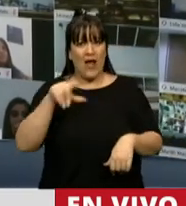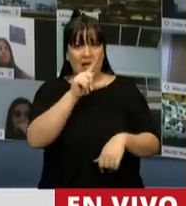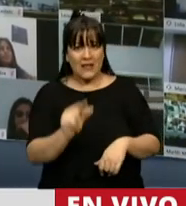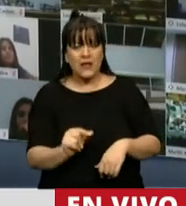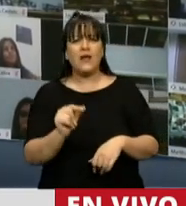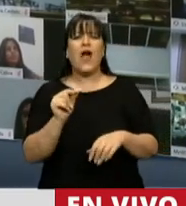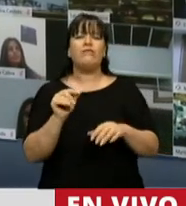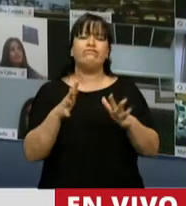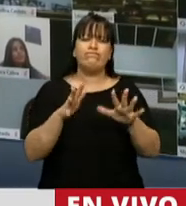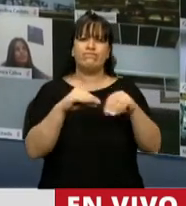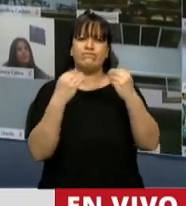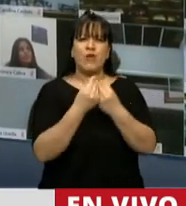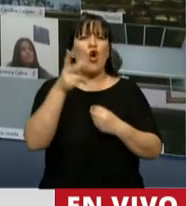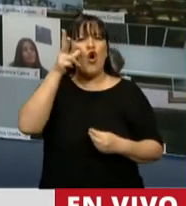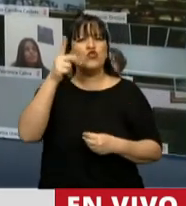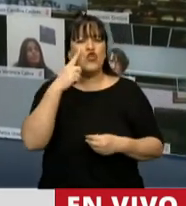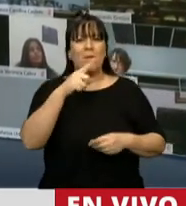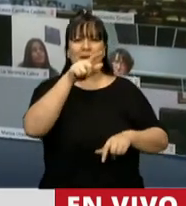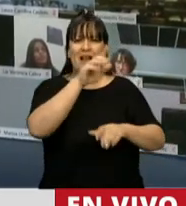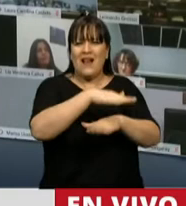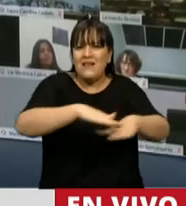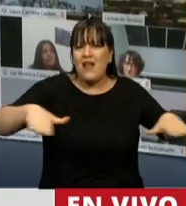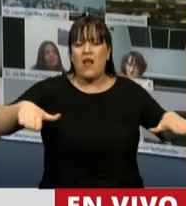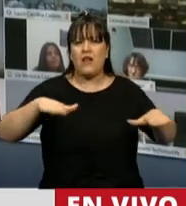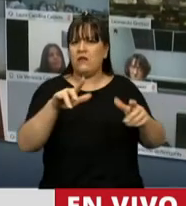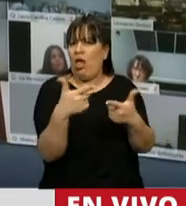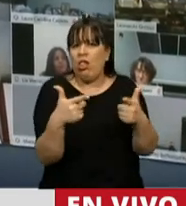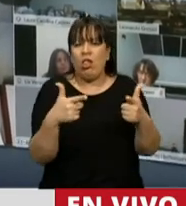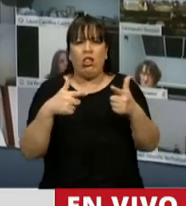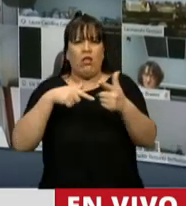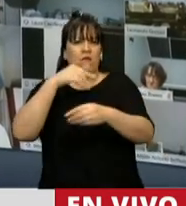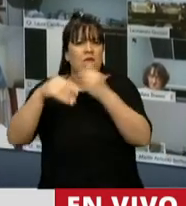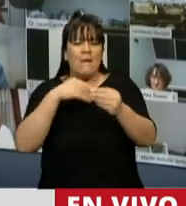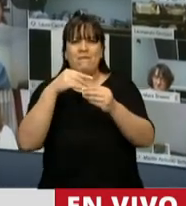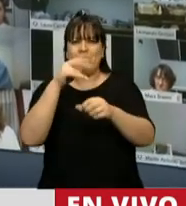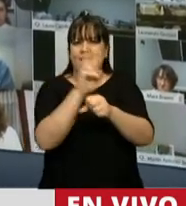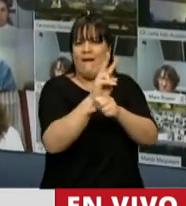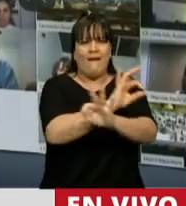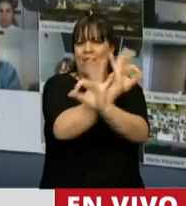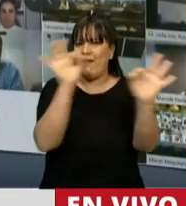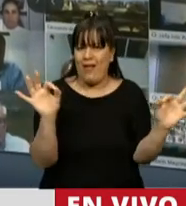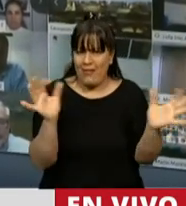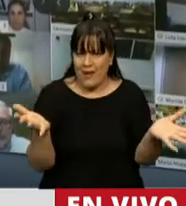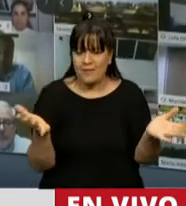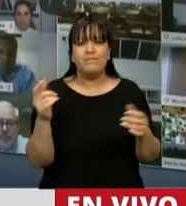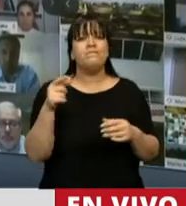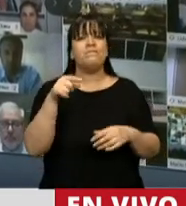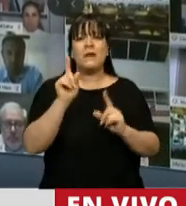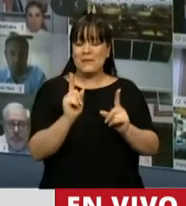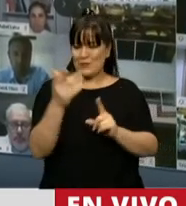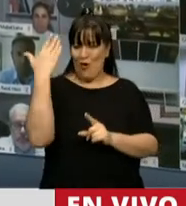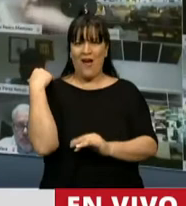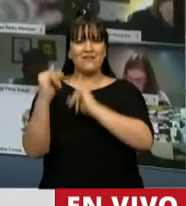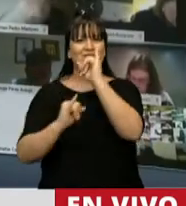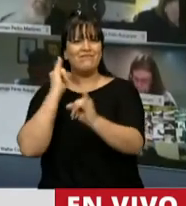hay 8.000 niños y niñas sin cuidados parentales. A los datos que mencionaba